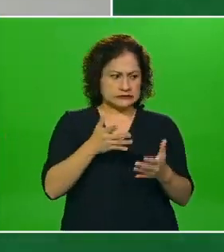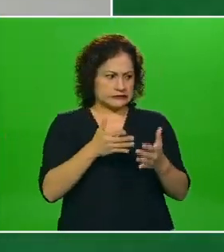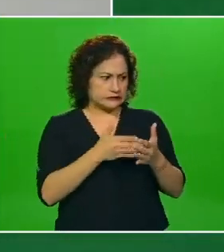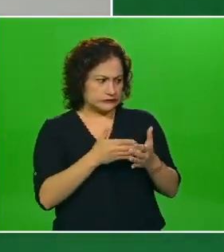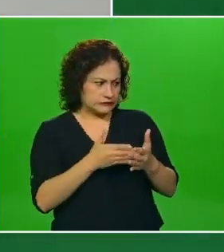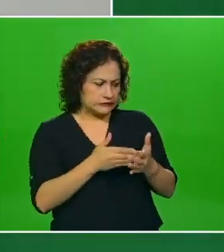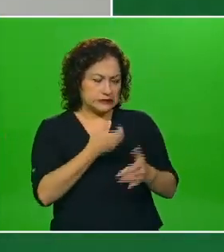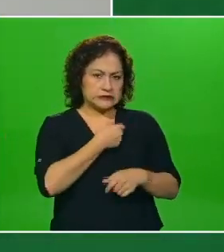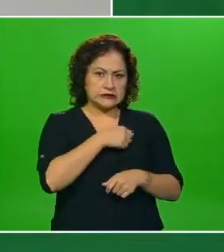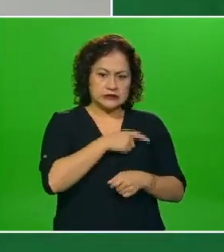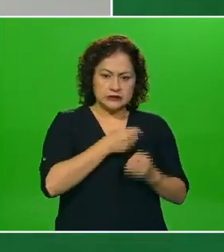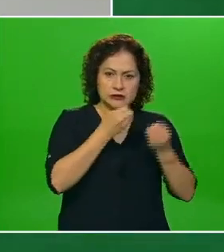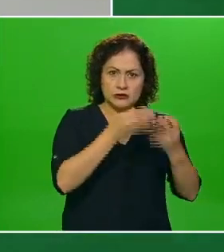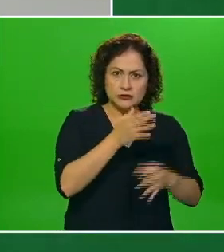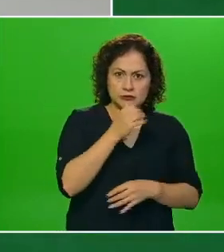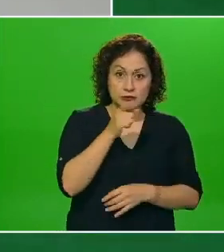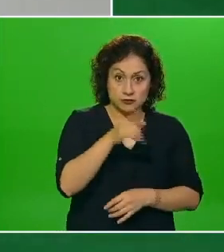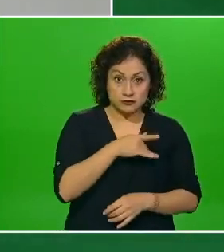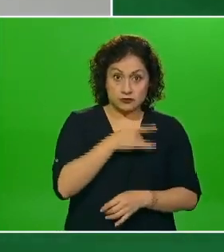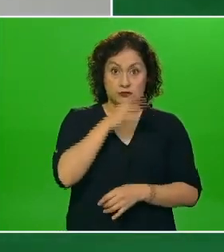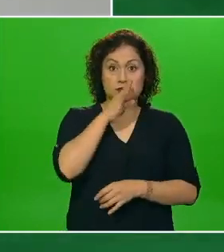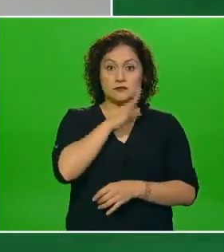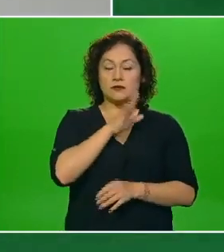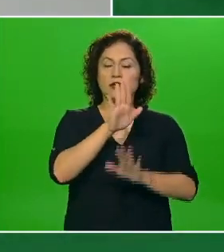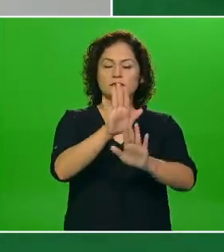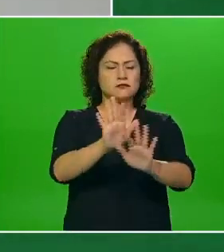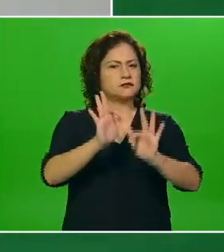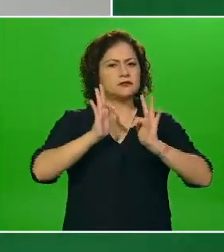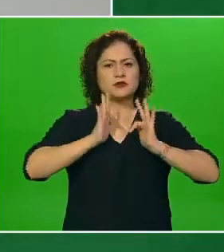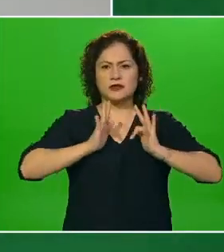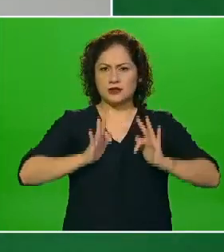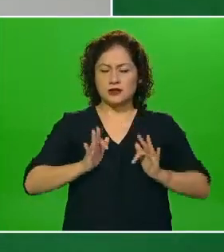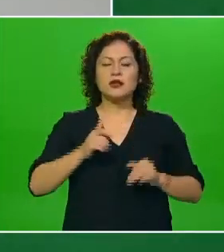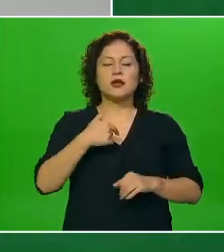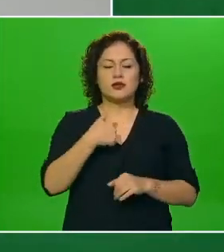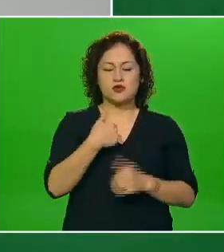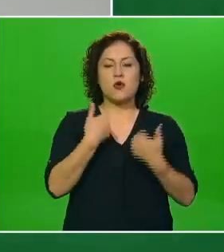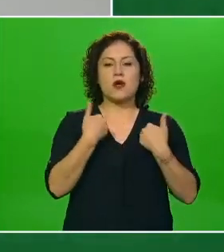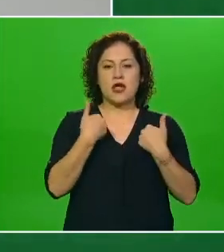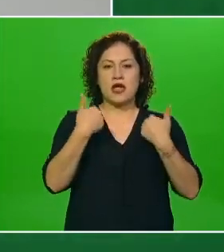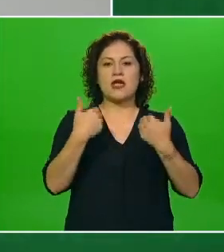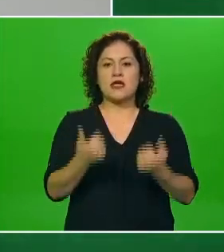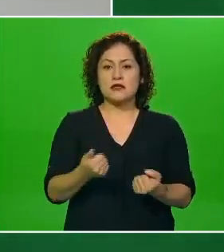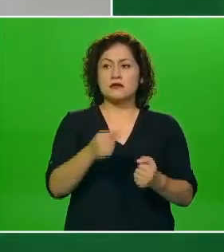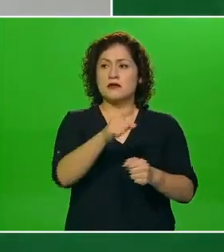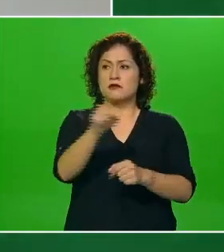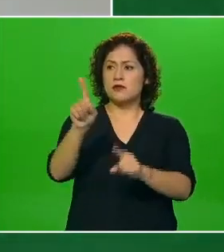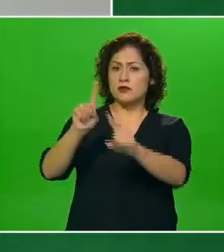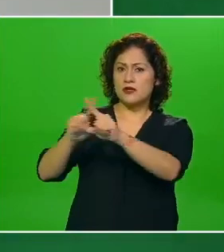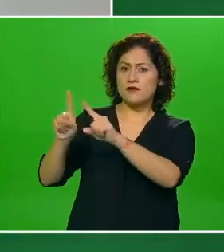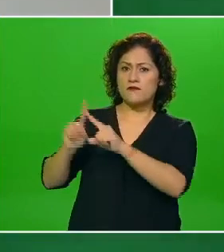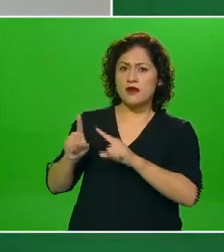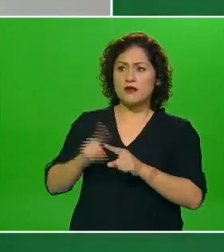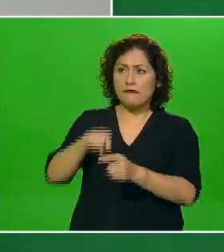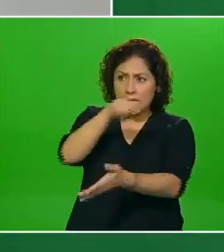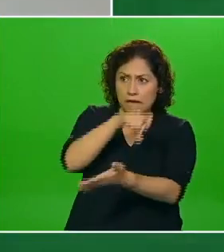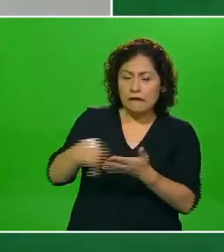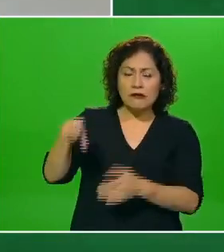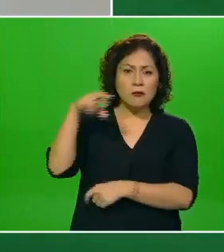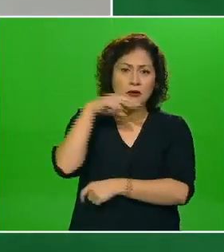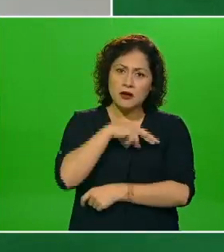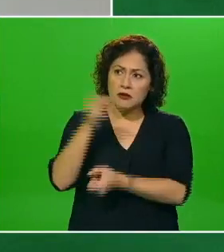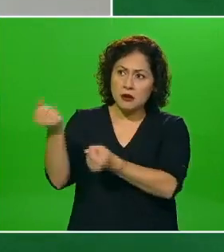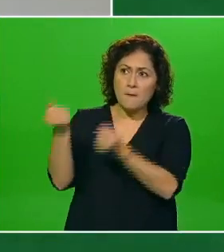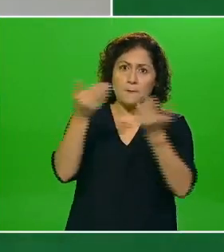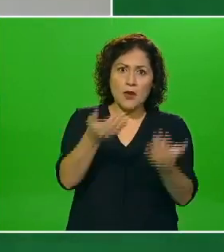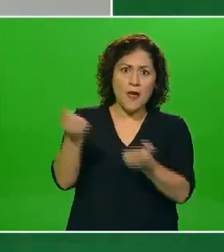saludable la publicidad los precios la disponibilidad muchas veces llevan a que sea